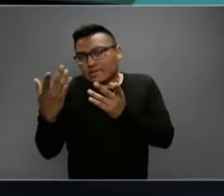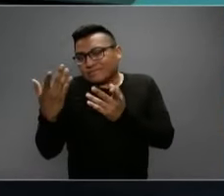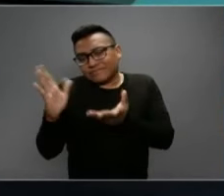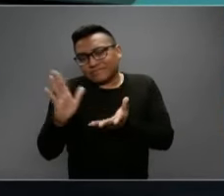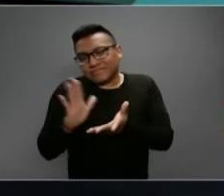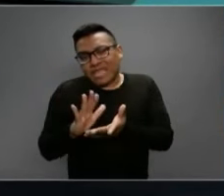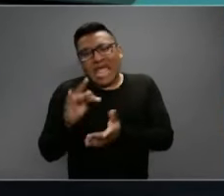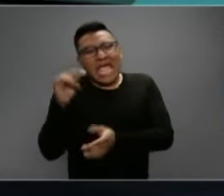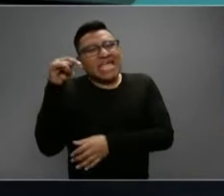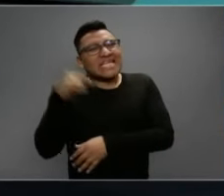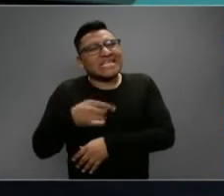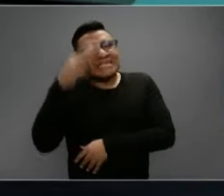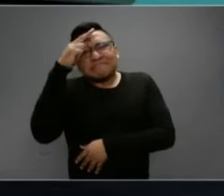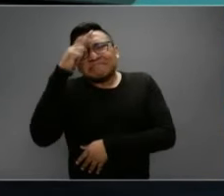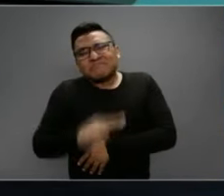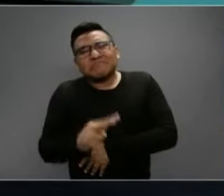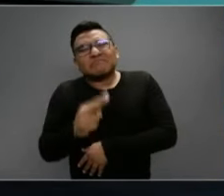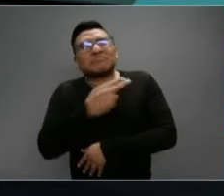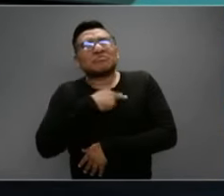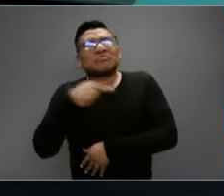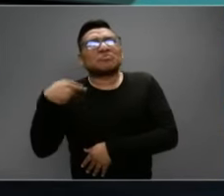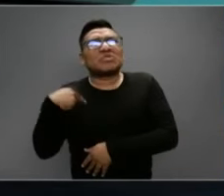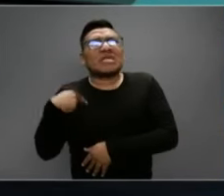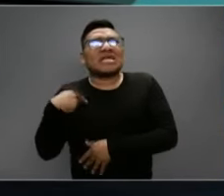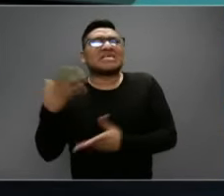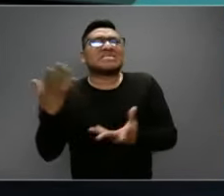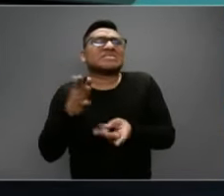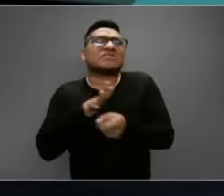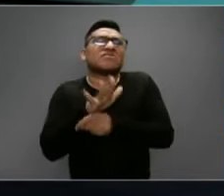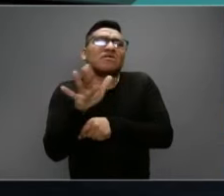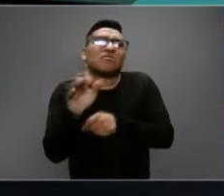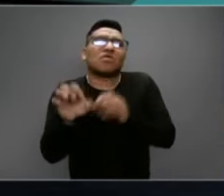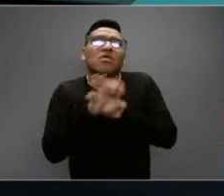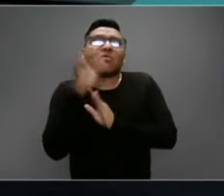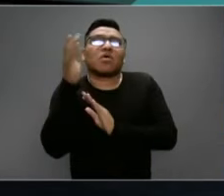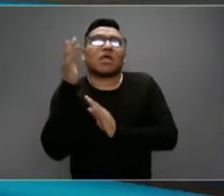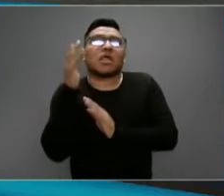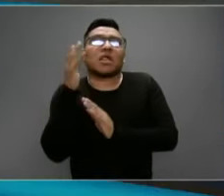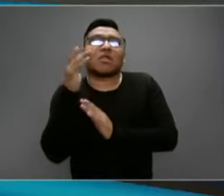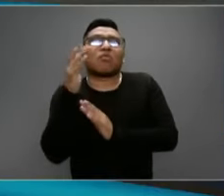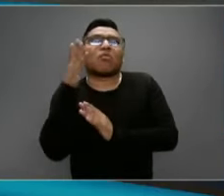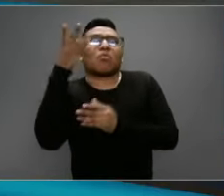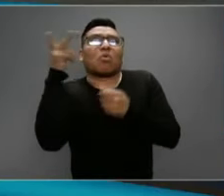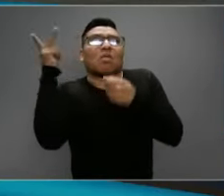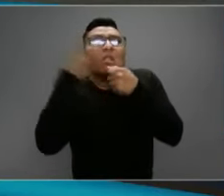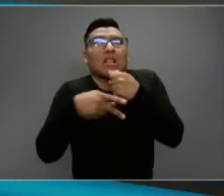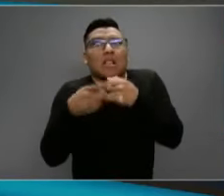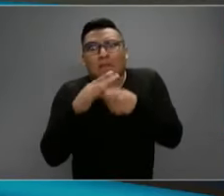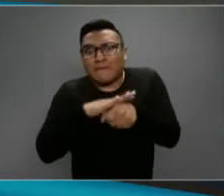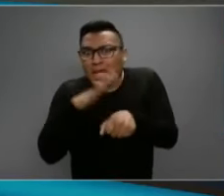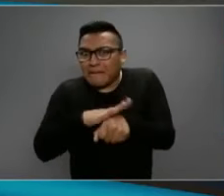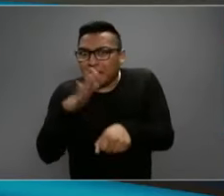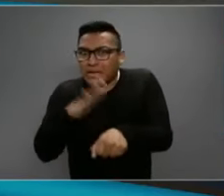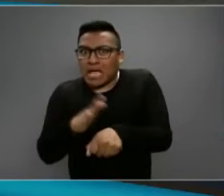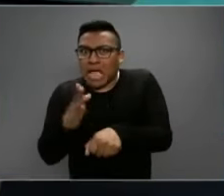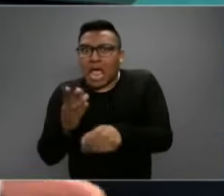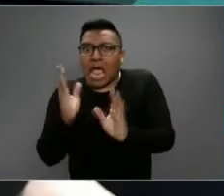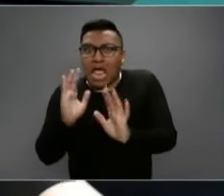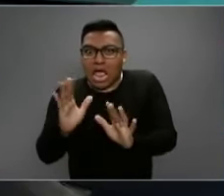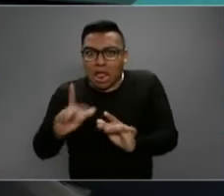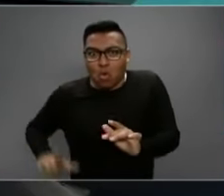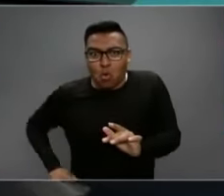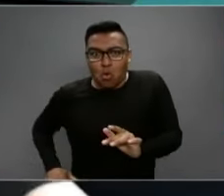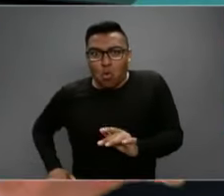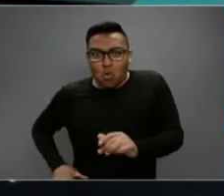para que no lleguemos a esos extremos? ¿Estamos a tiempo en las medidas que el gobierno ha